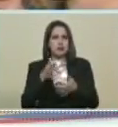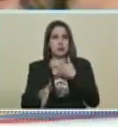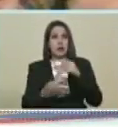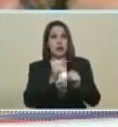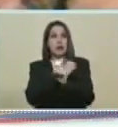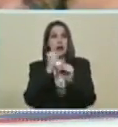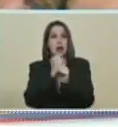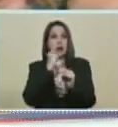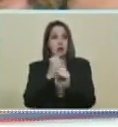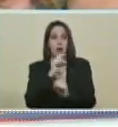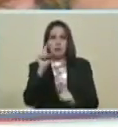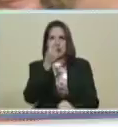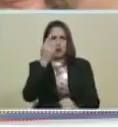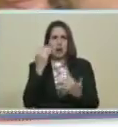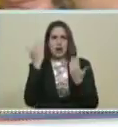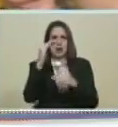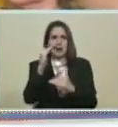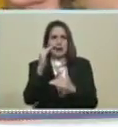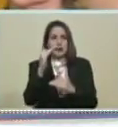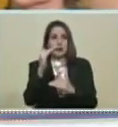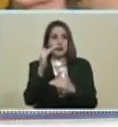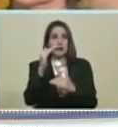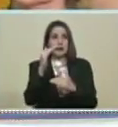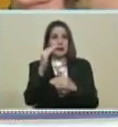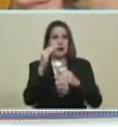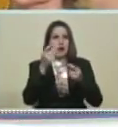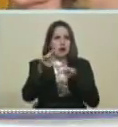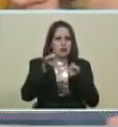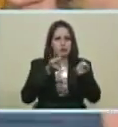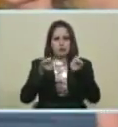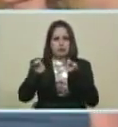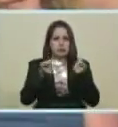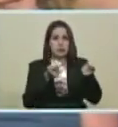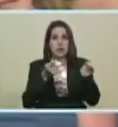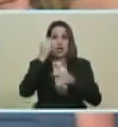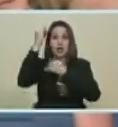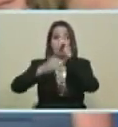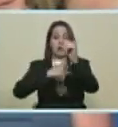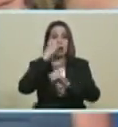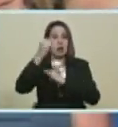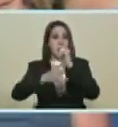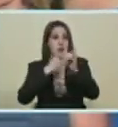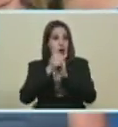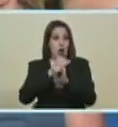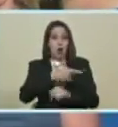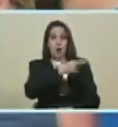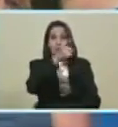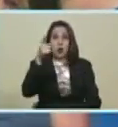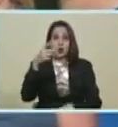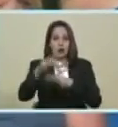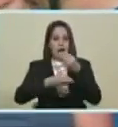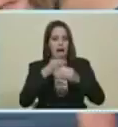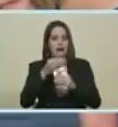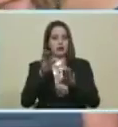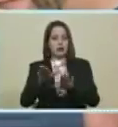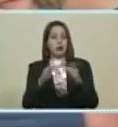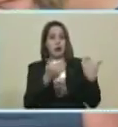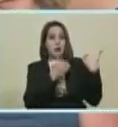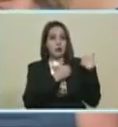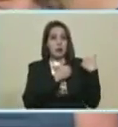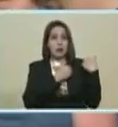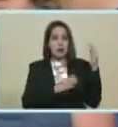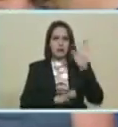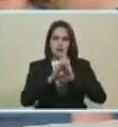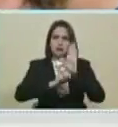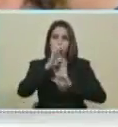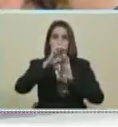En primer lugar O en primer nivel Ese trabajo De articulación Internacional Que usted ha llevado A cabo Y que ha logrado Con éxito